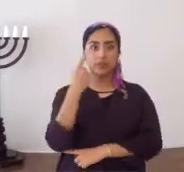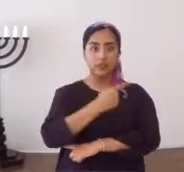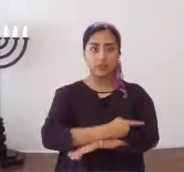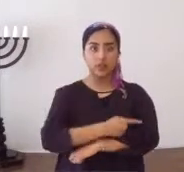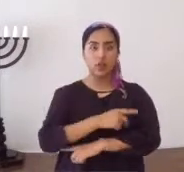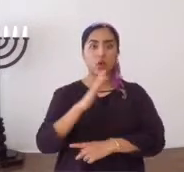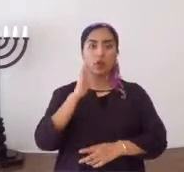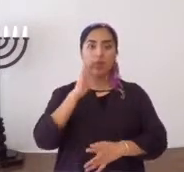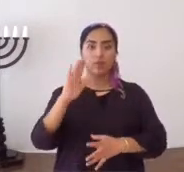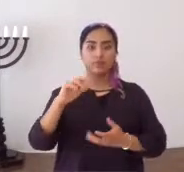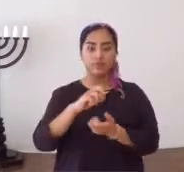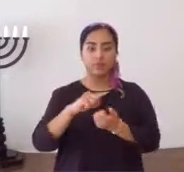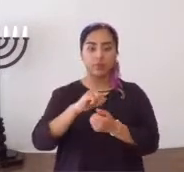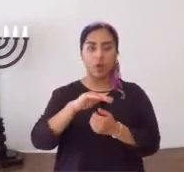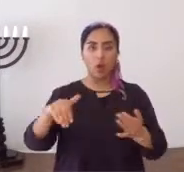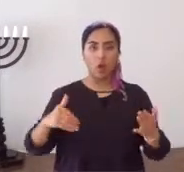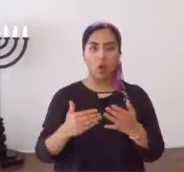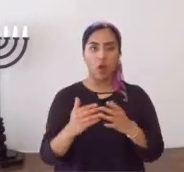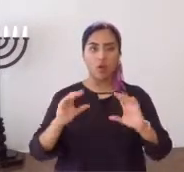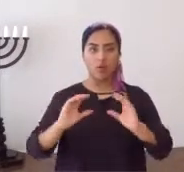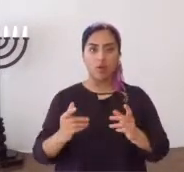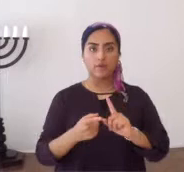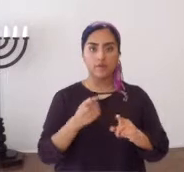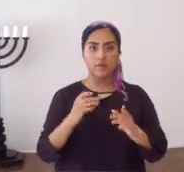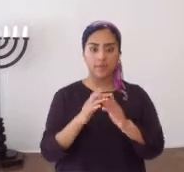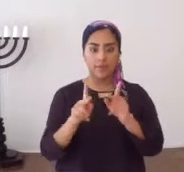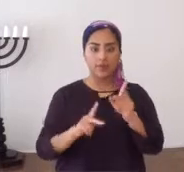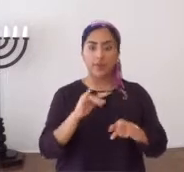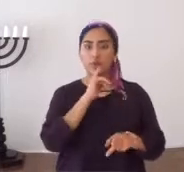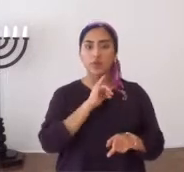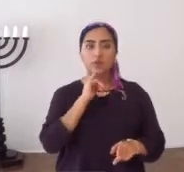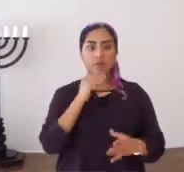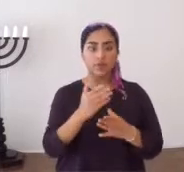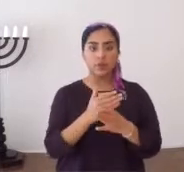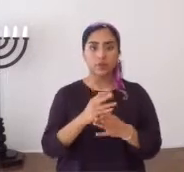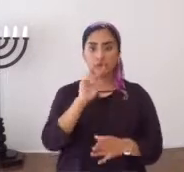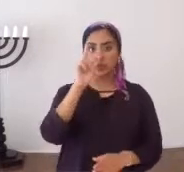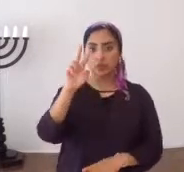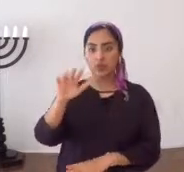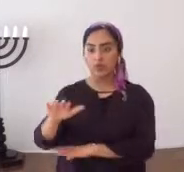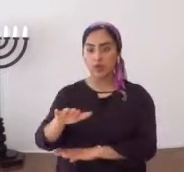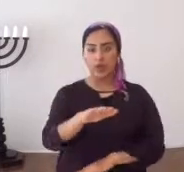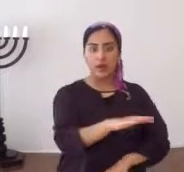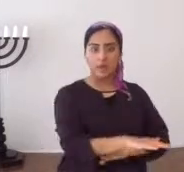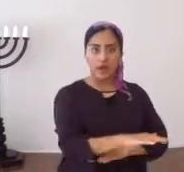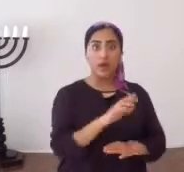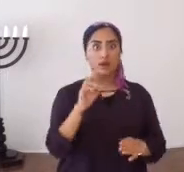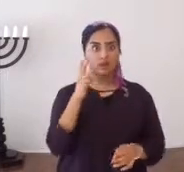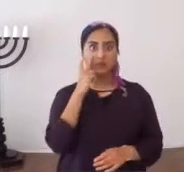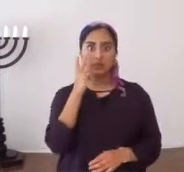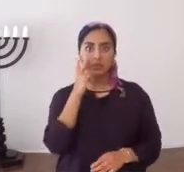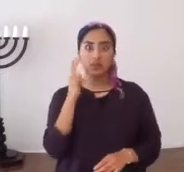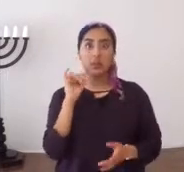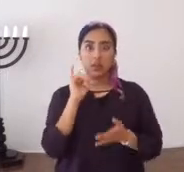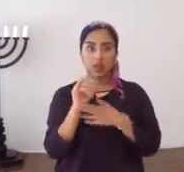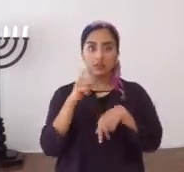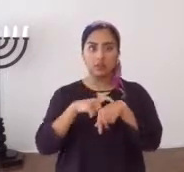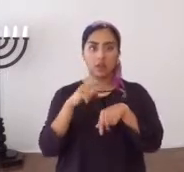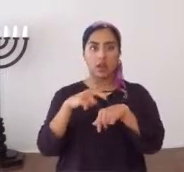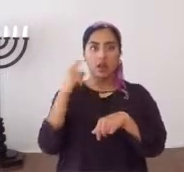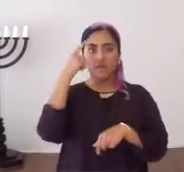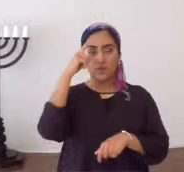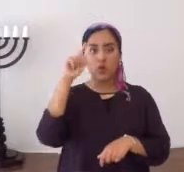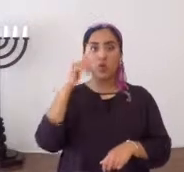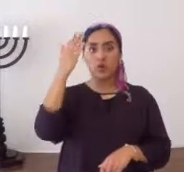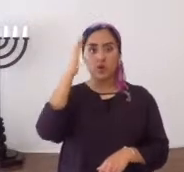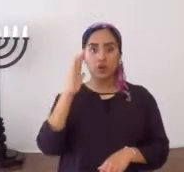hasta el día 14, de este mes, y lo inmolará, toda la congregación, la que irá, del pueblo de Israel, entre las dos tardes, se da cuenta, ese